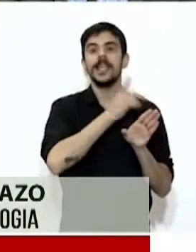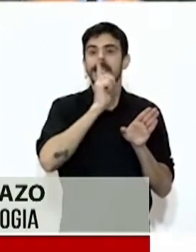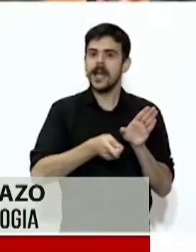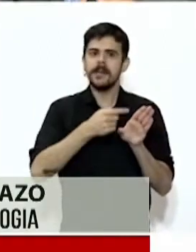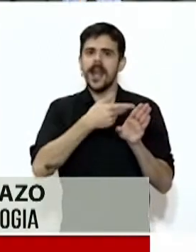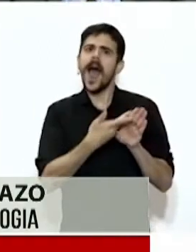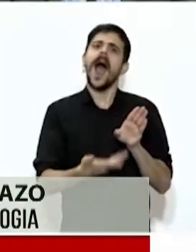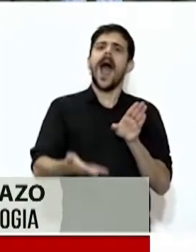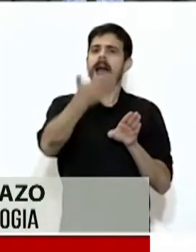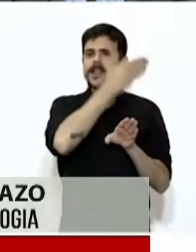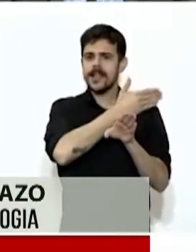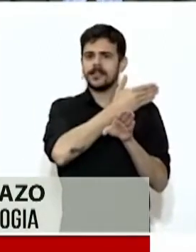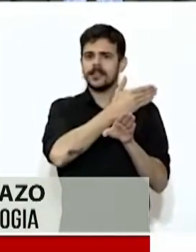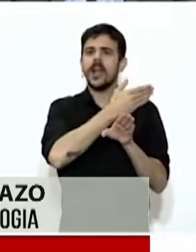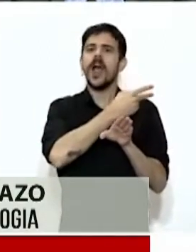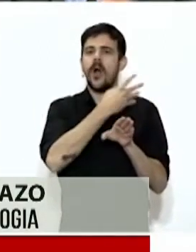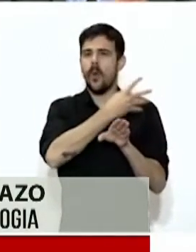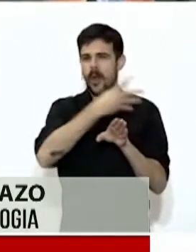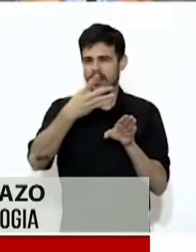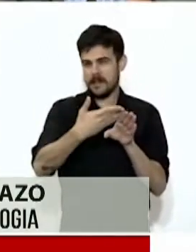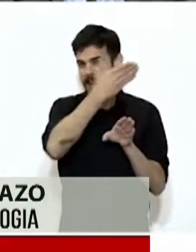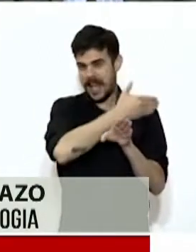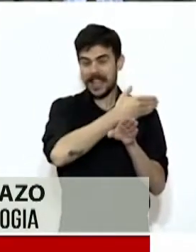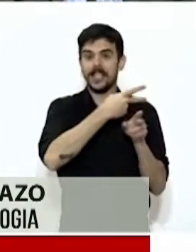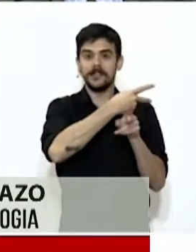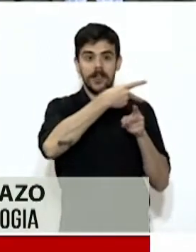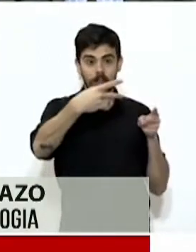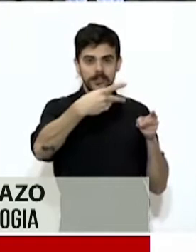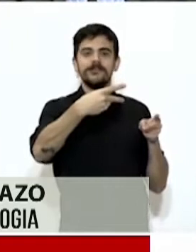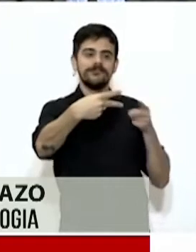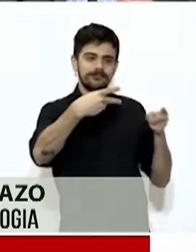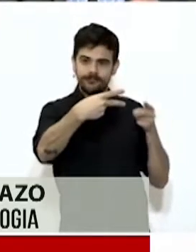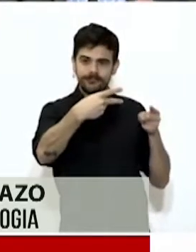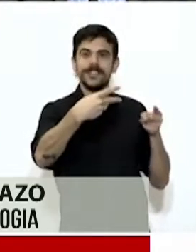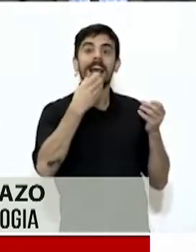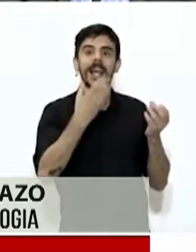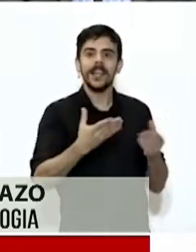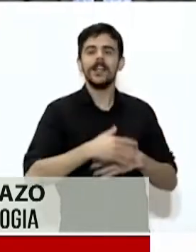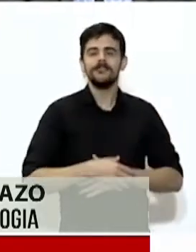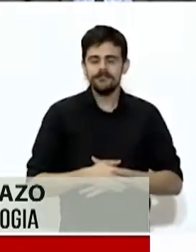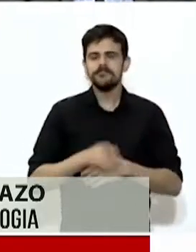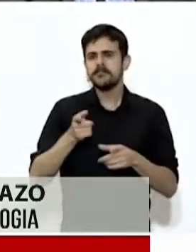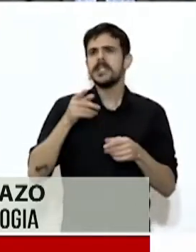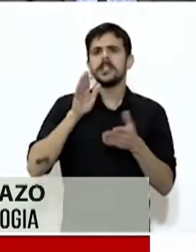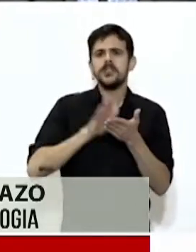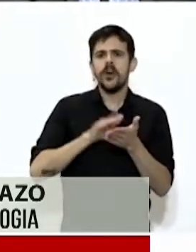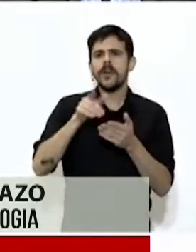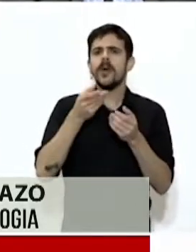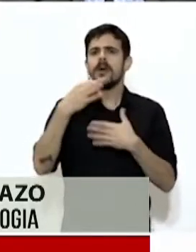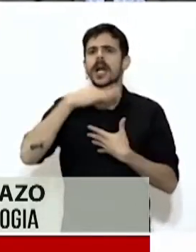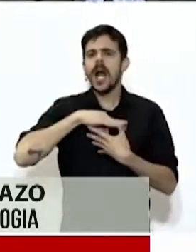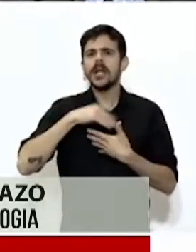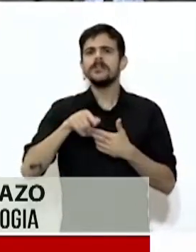previos. En relación al número total de casos sean leves, moderados o graves, la